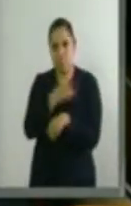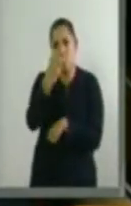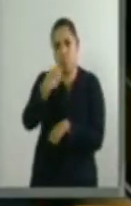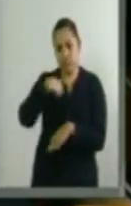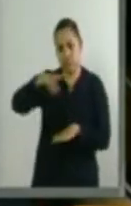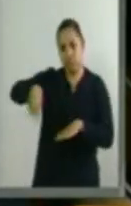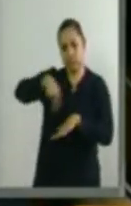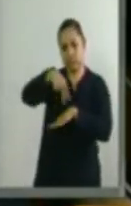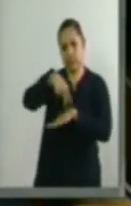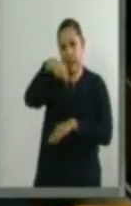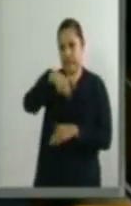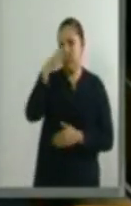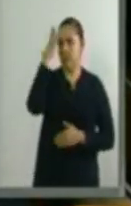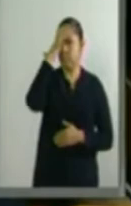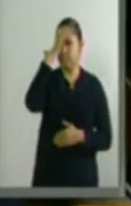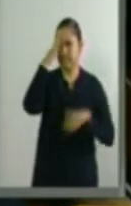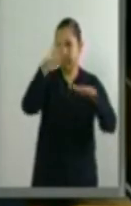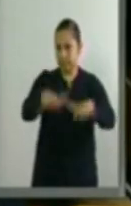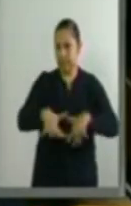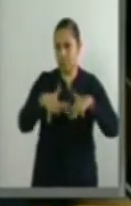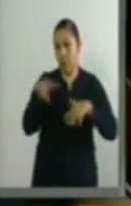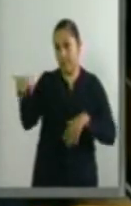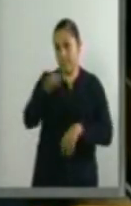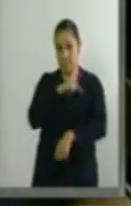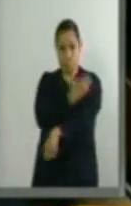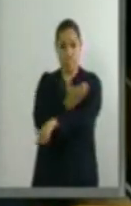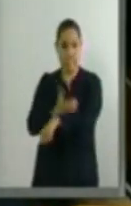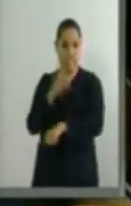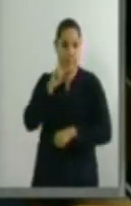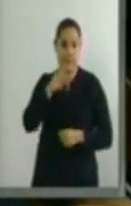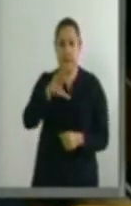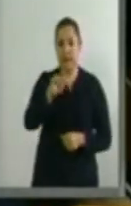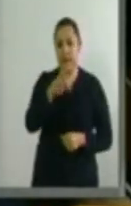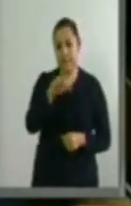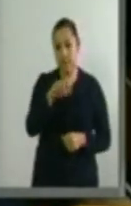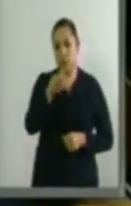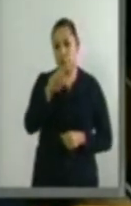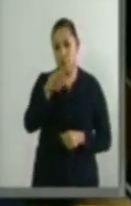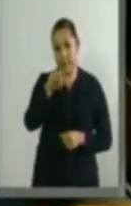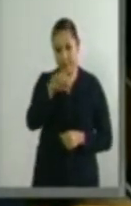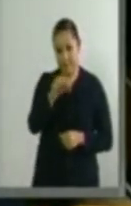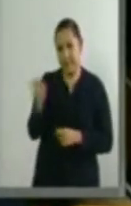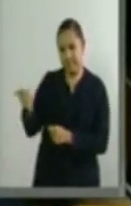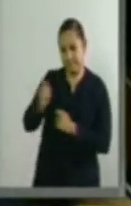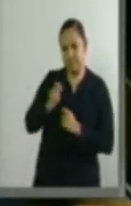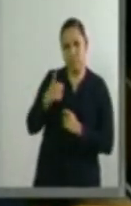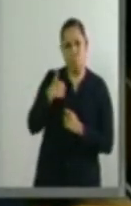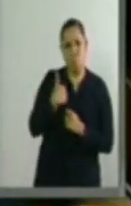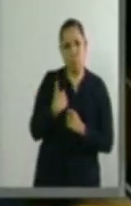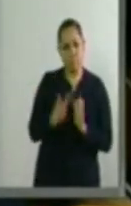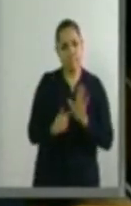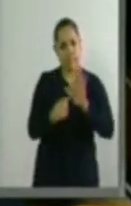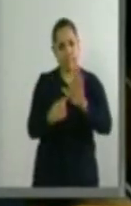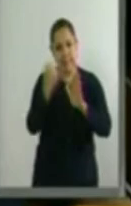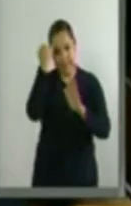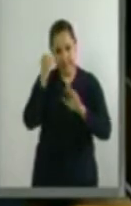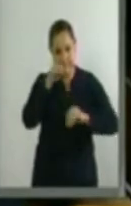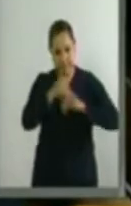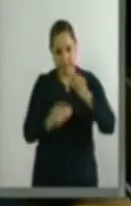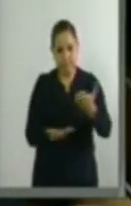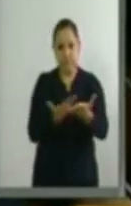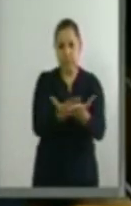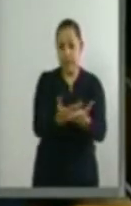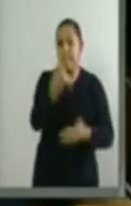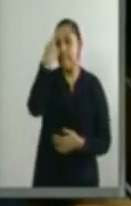a nombre de mi compañera Carmen Dorantes para presentar esta iniciativa con la que se reforma el párrafo